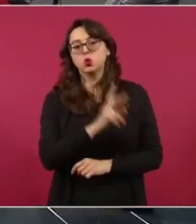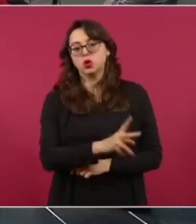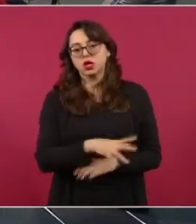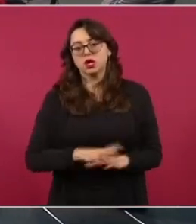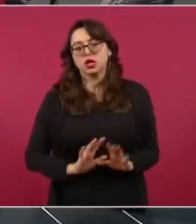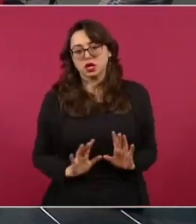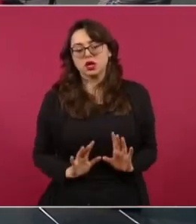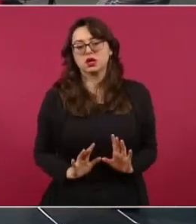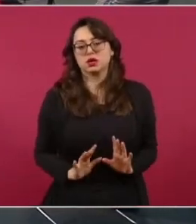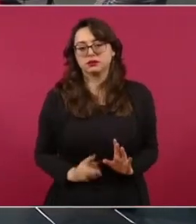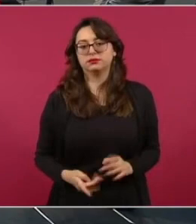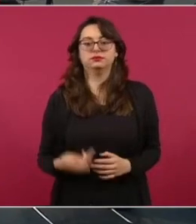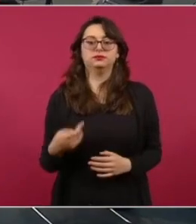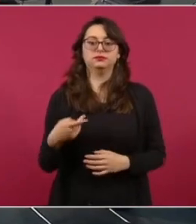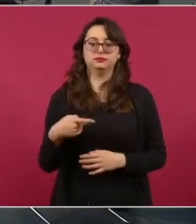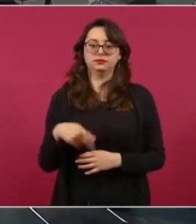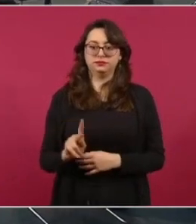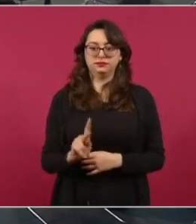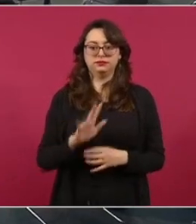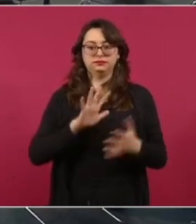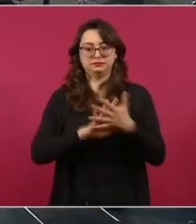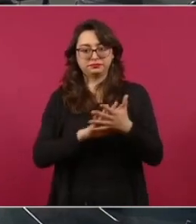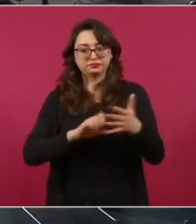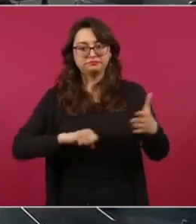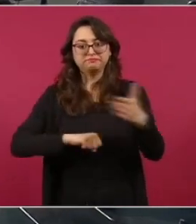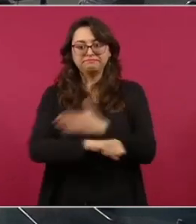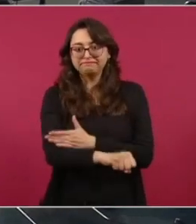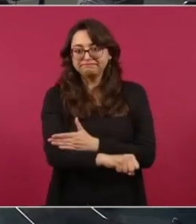pero ¿y el encarcelamiento?